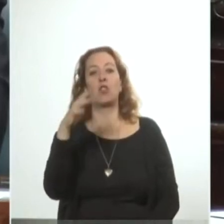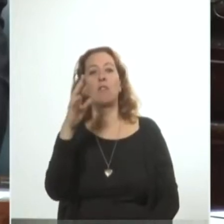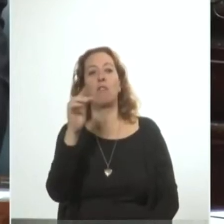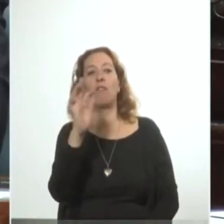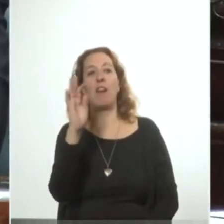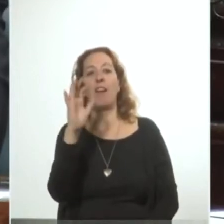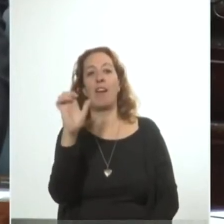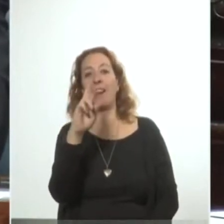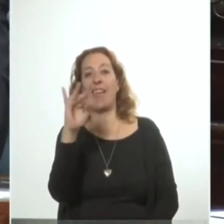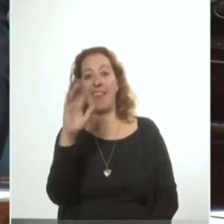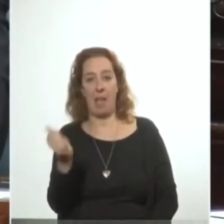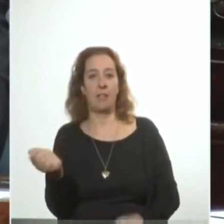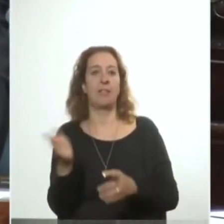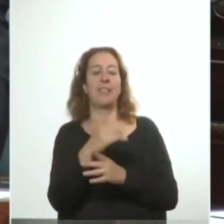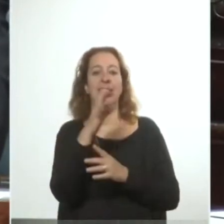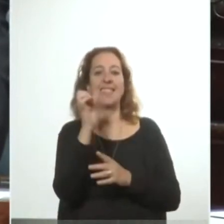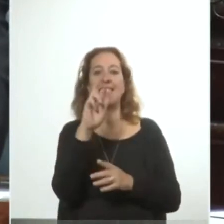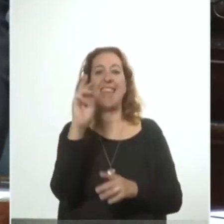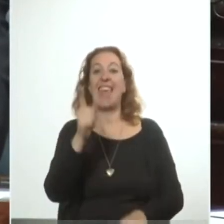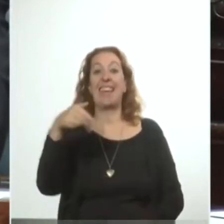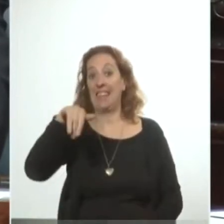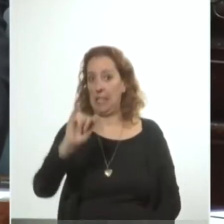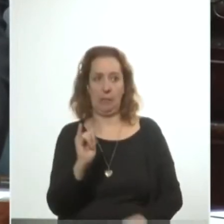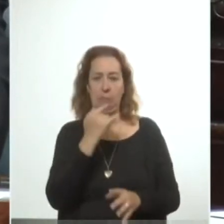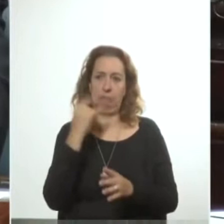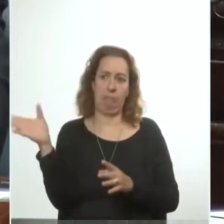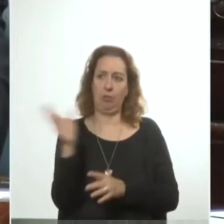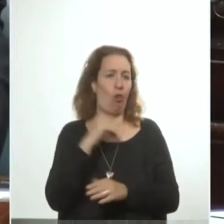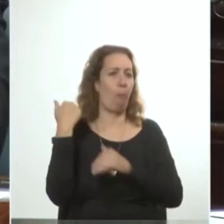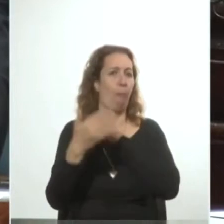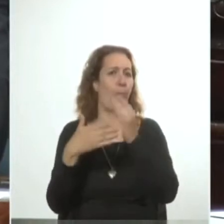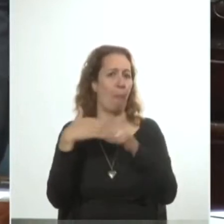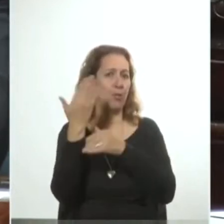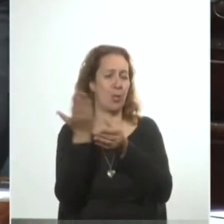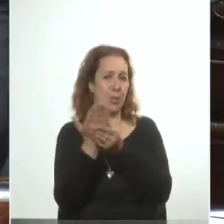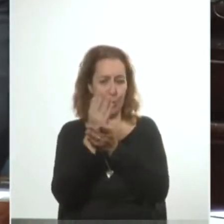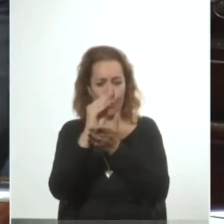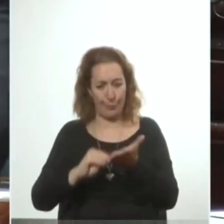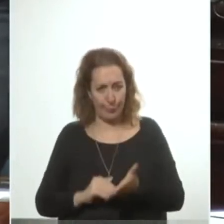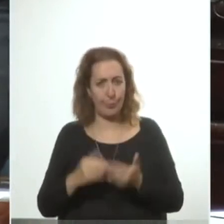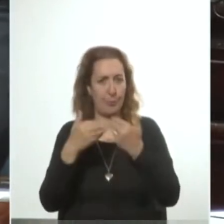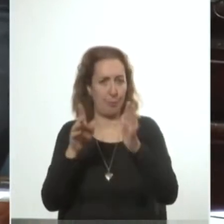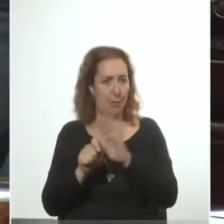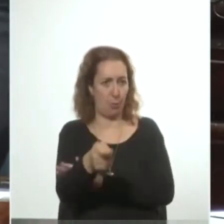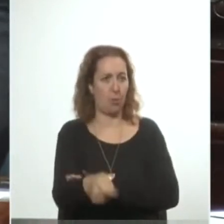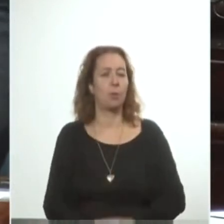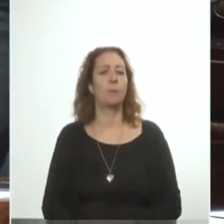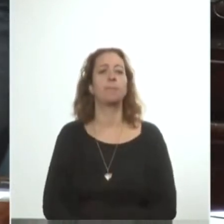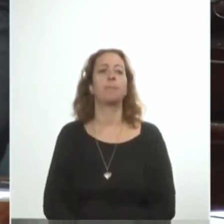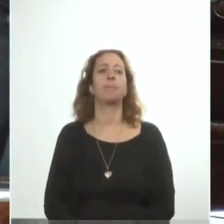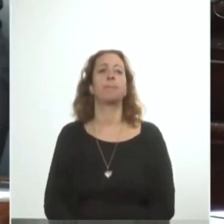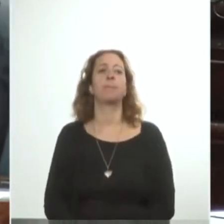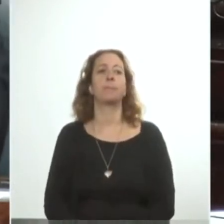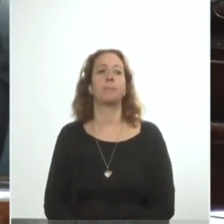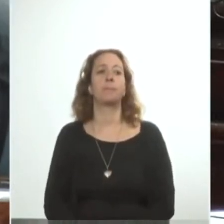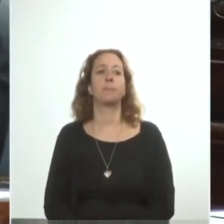todos procesados, para mencionar algunos de los más representativos de los tres partidos mayoritarios del país.